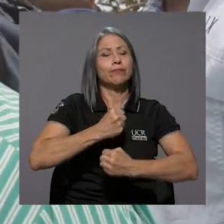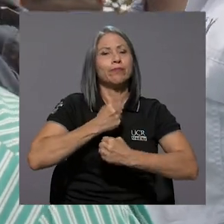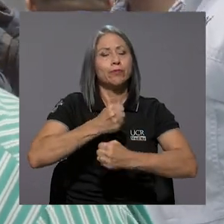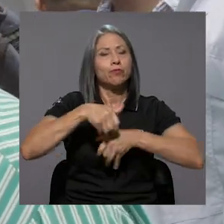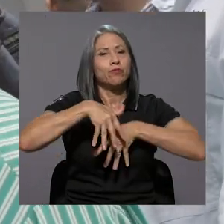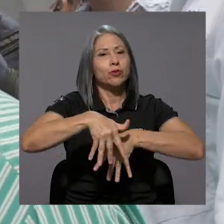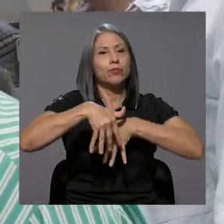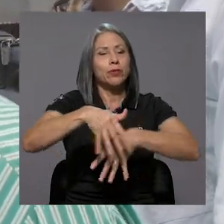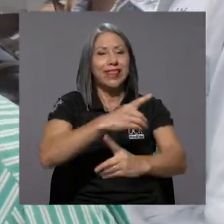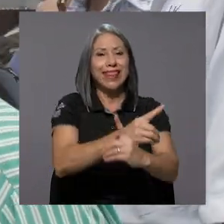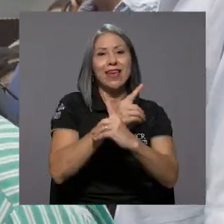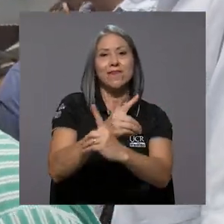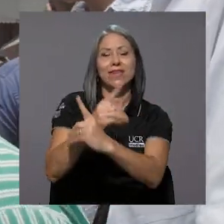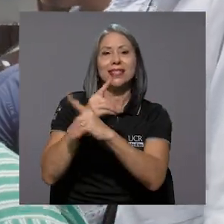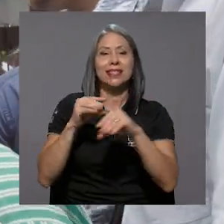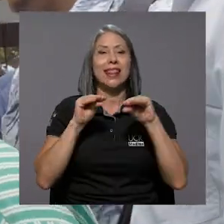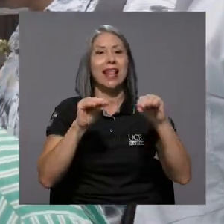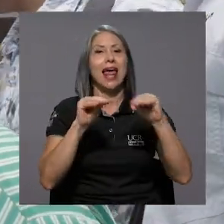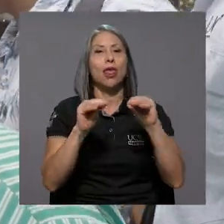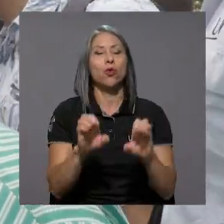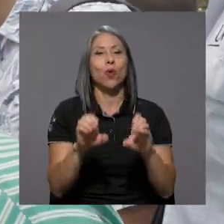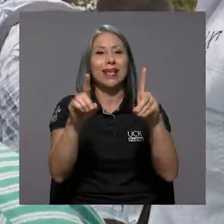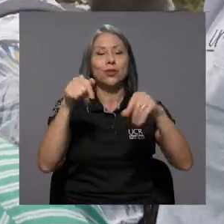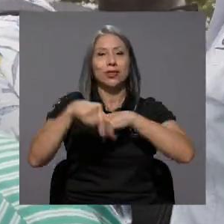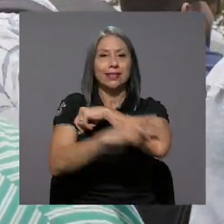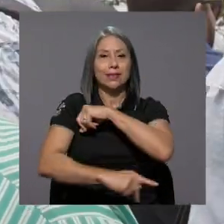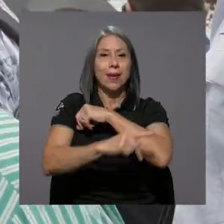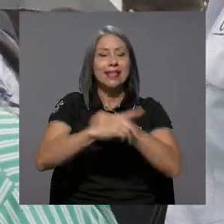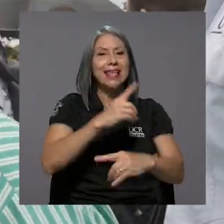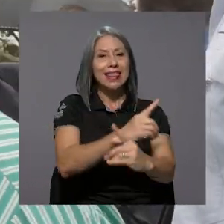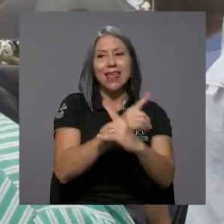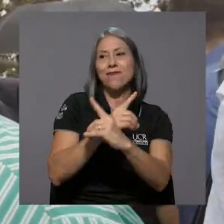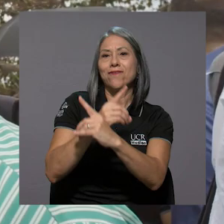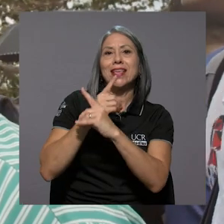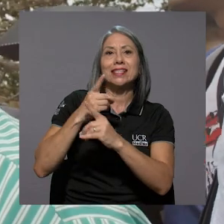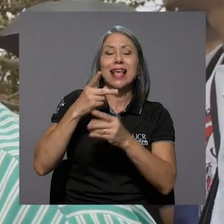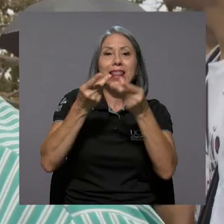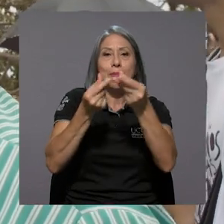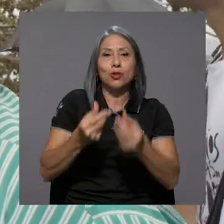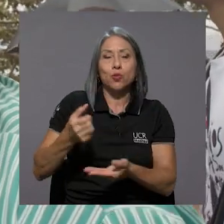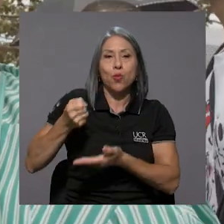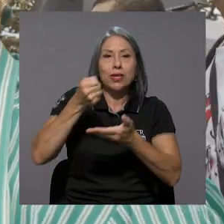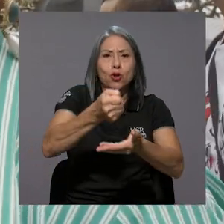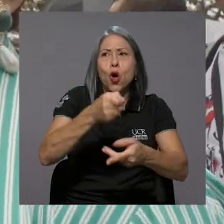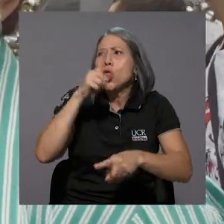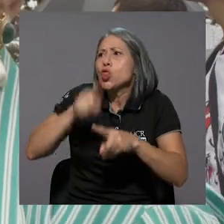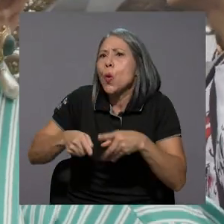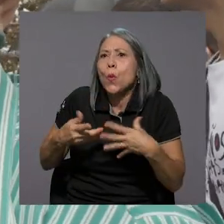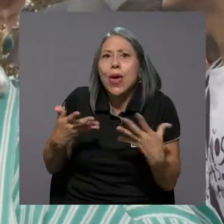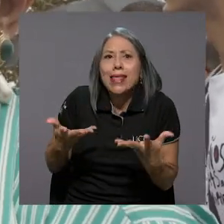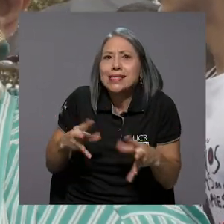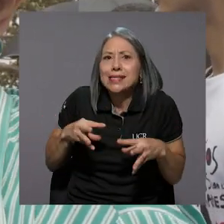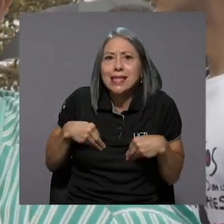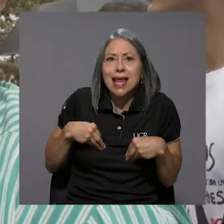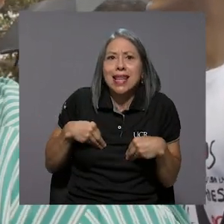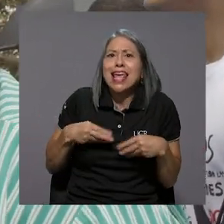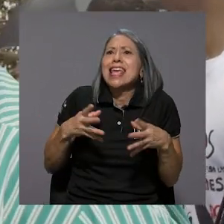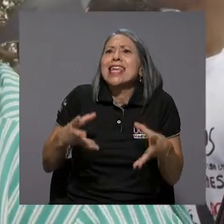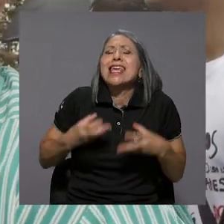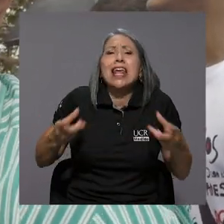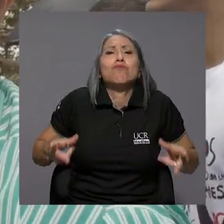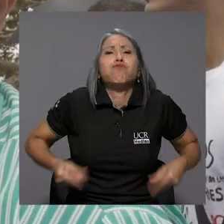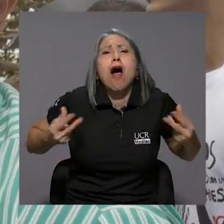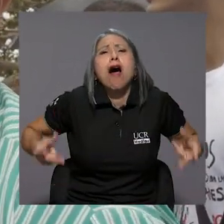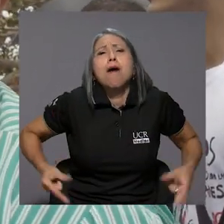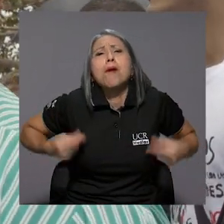el movimiento de defensa de la educación de este país, de defensa del presupuesto. No puede ser que quieran gastarse